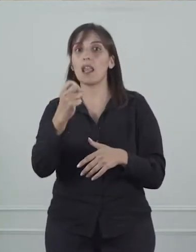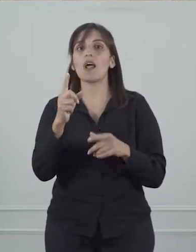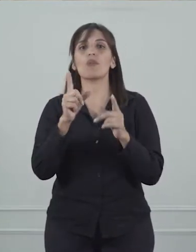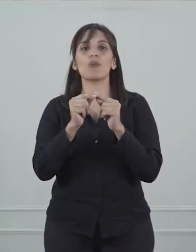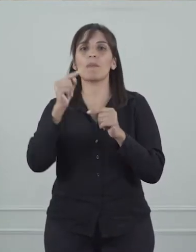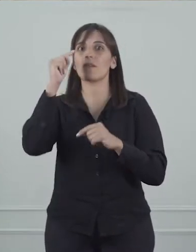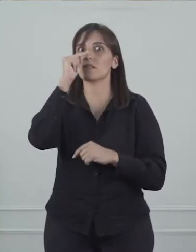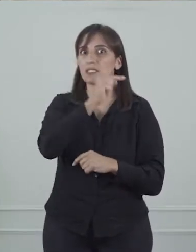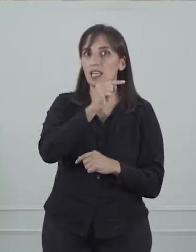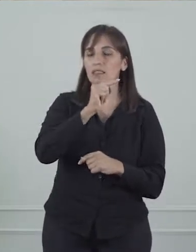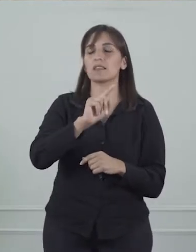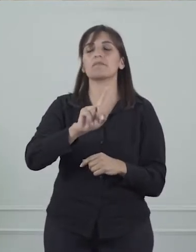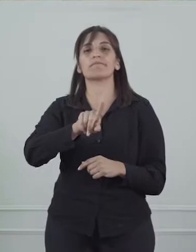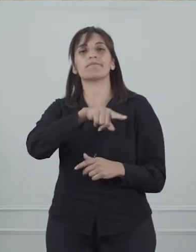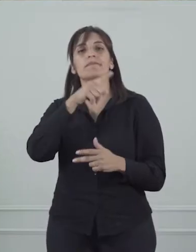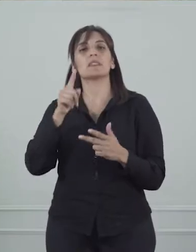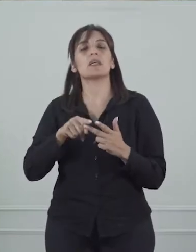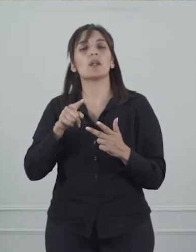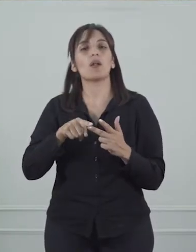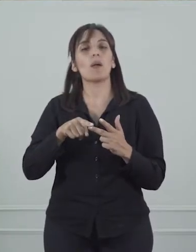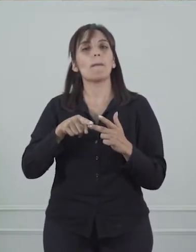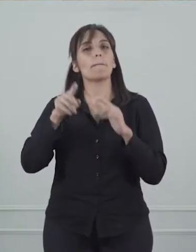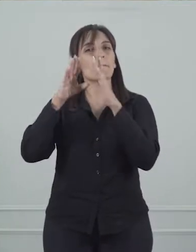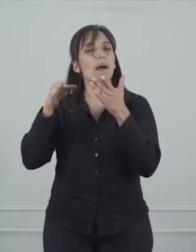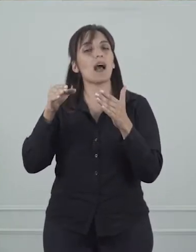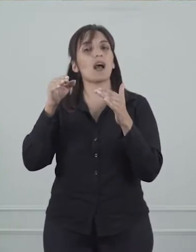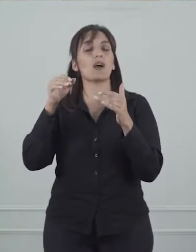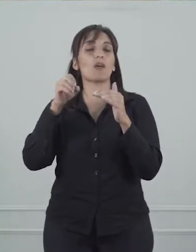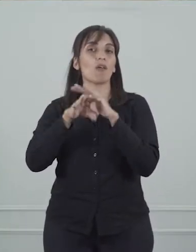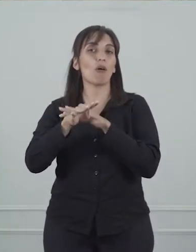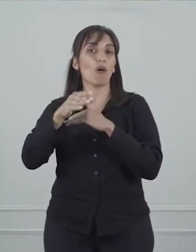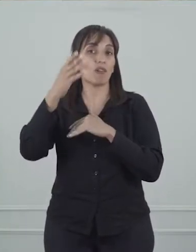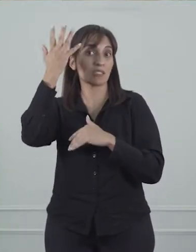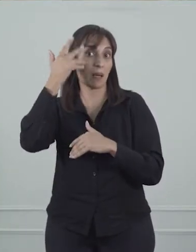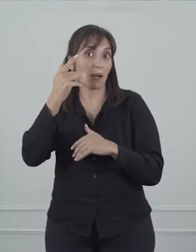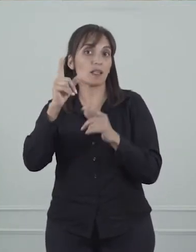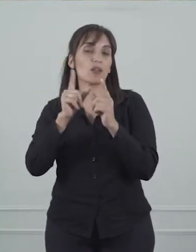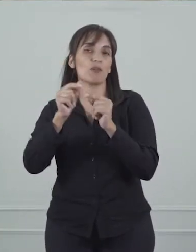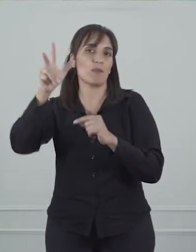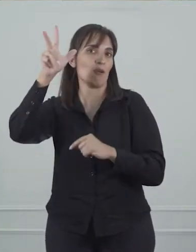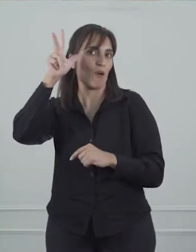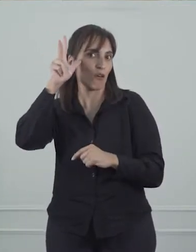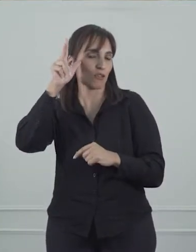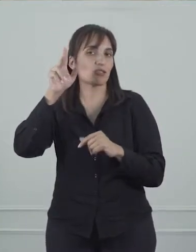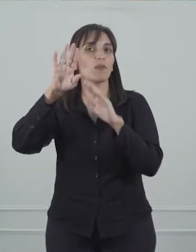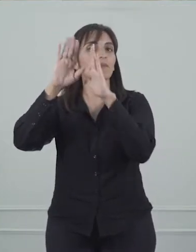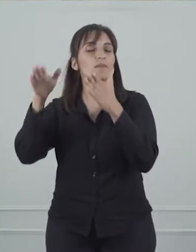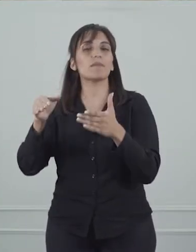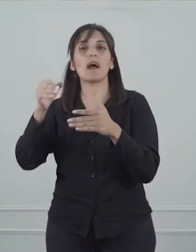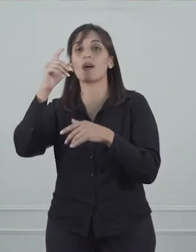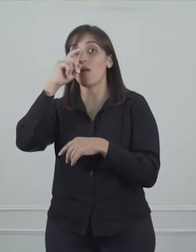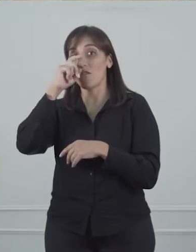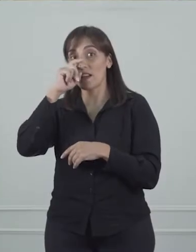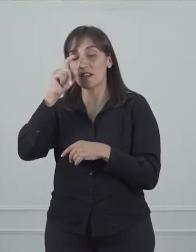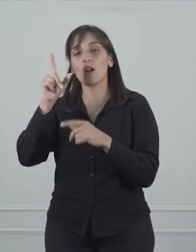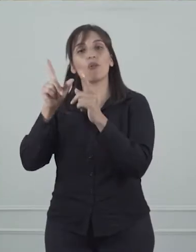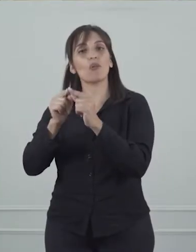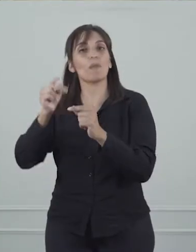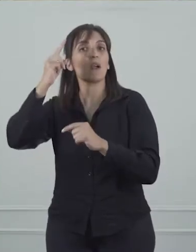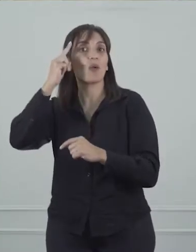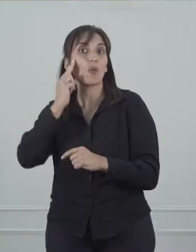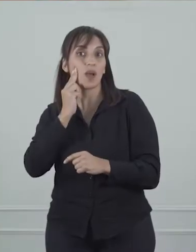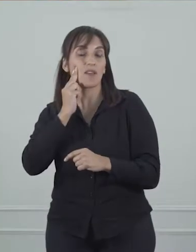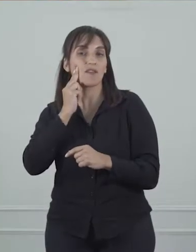Banco San Martín, el número ocho. En Banco Belgrano, el número nueve. Y en rentas, el número